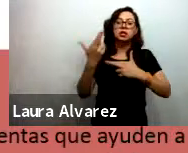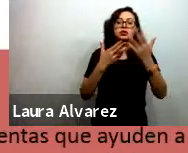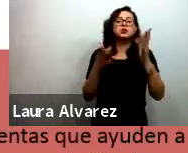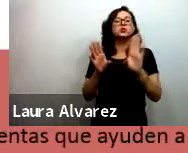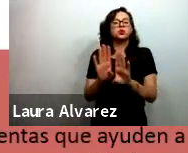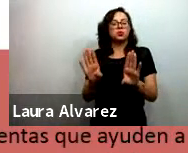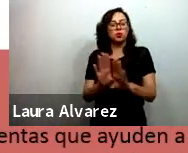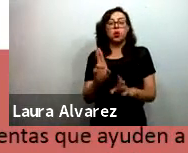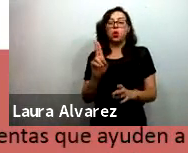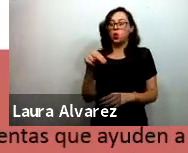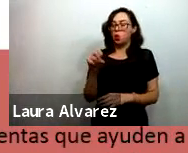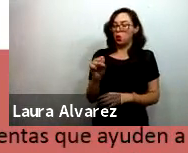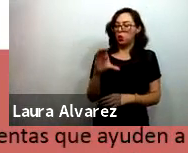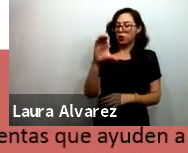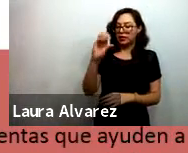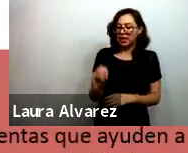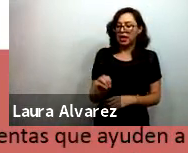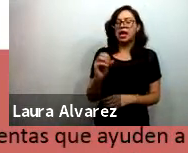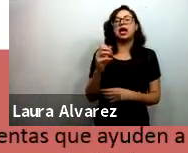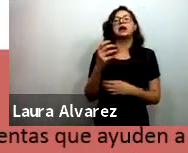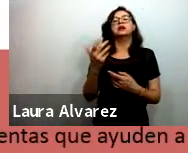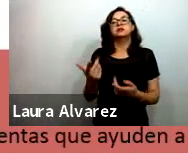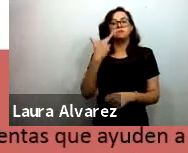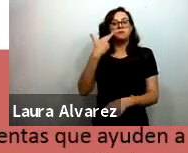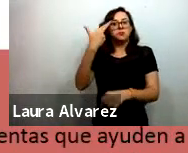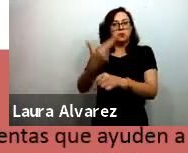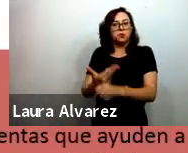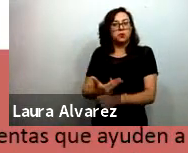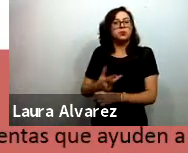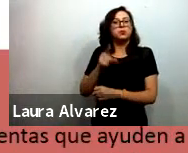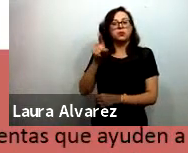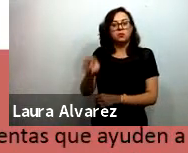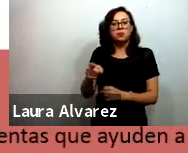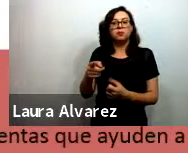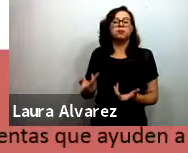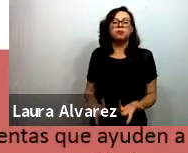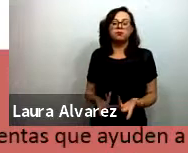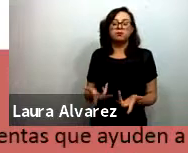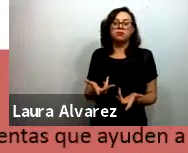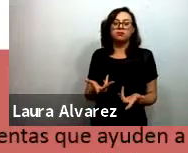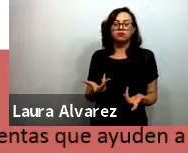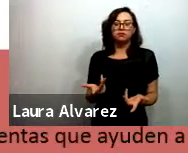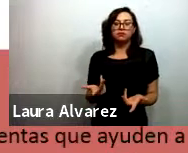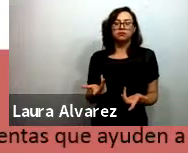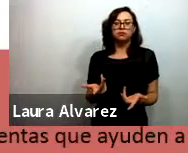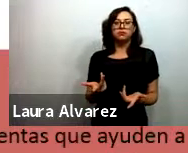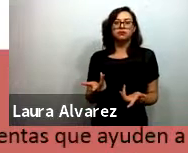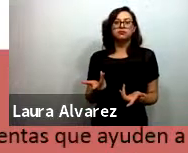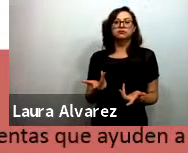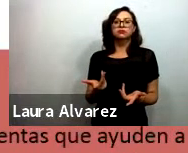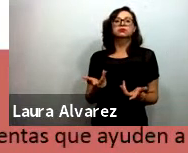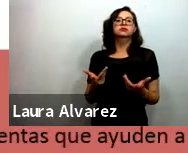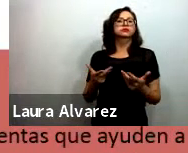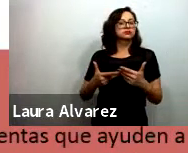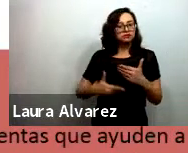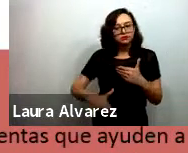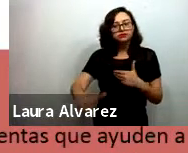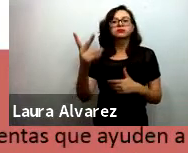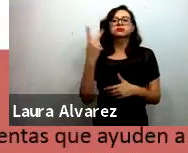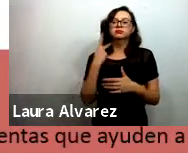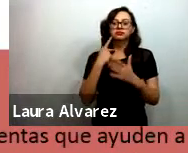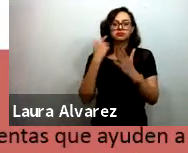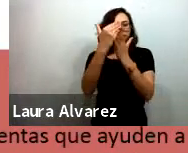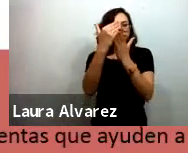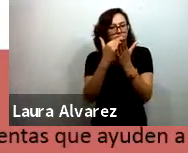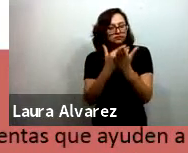específicamente es la que está siendo responsable de este policy brief que dará una serie de alineamientos de política pero